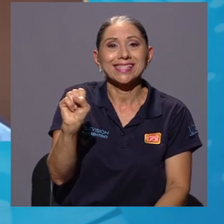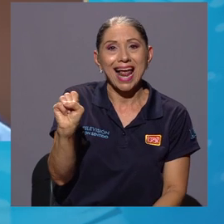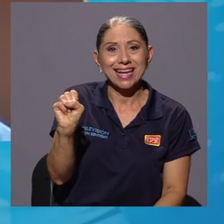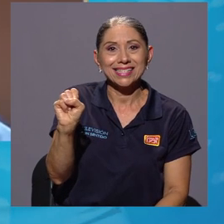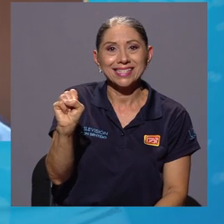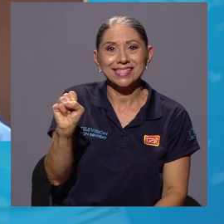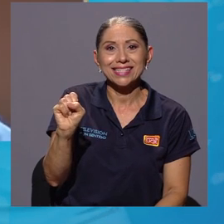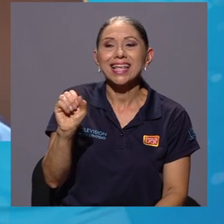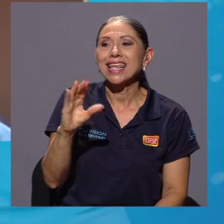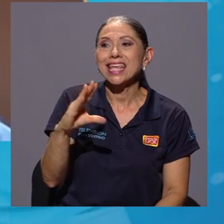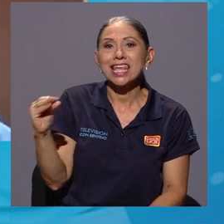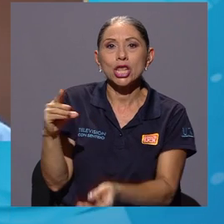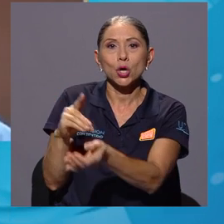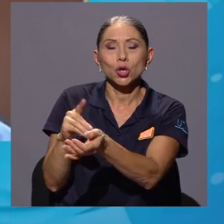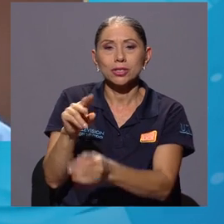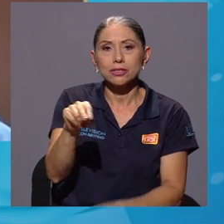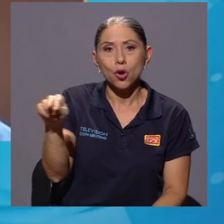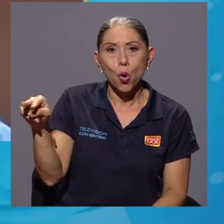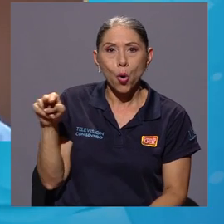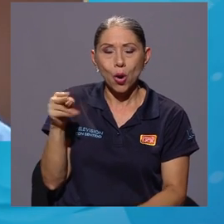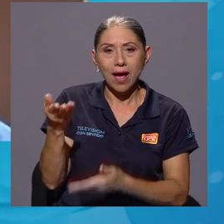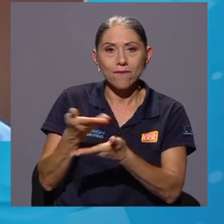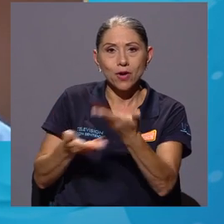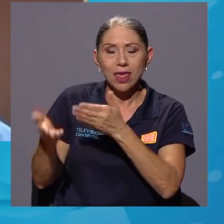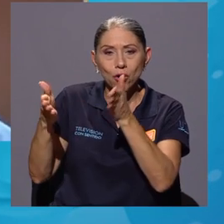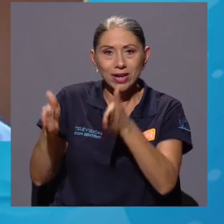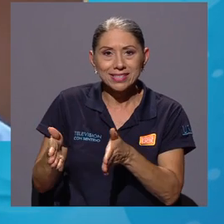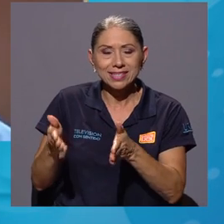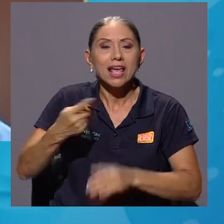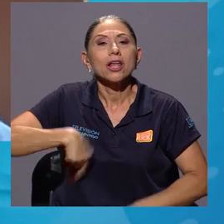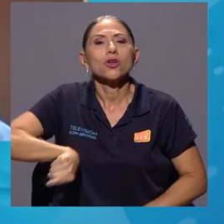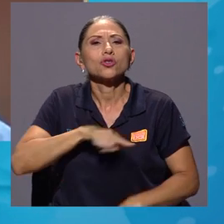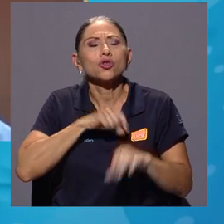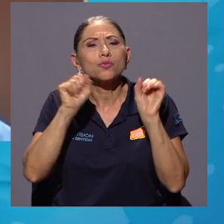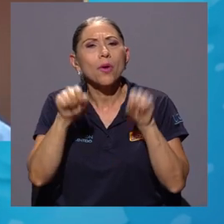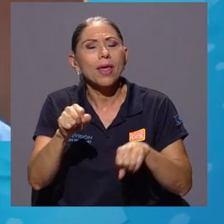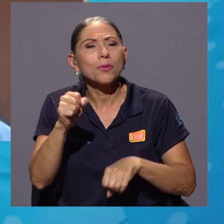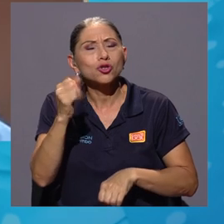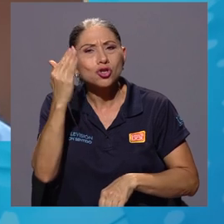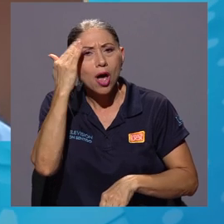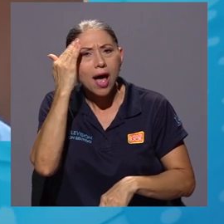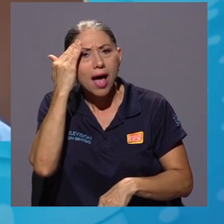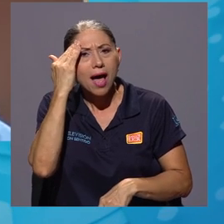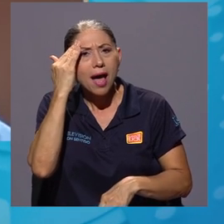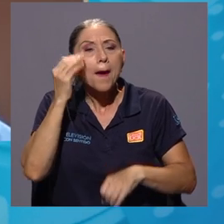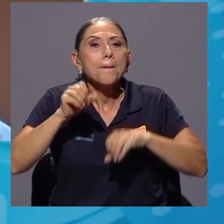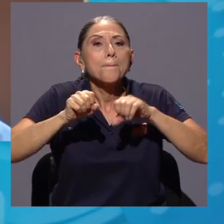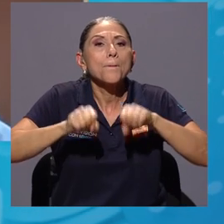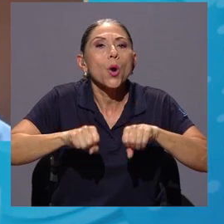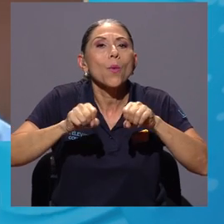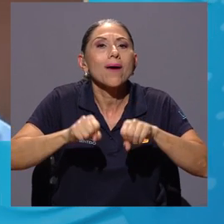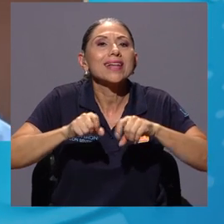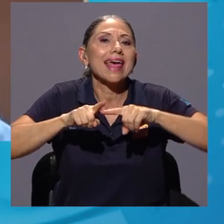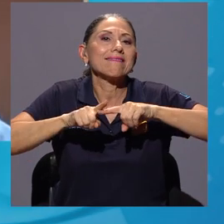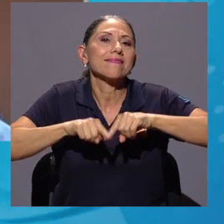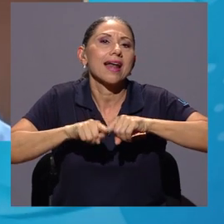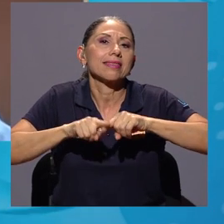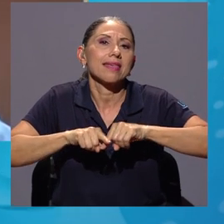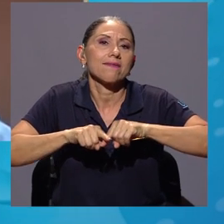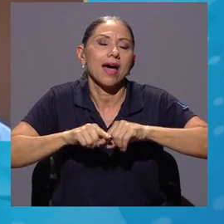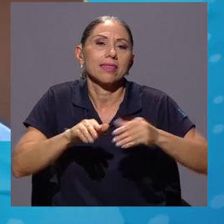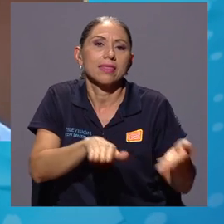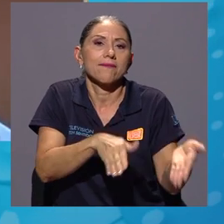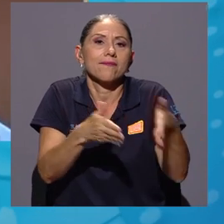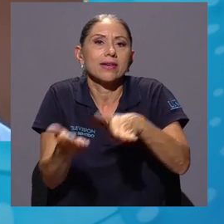es que nos permite tener una idea de cuál es la probabilidad relativa. Por ejemplo, de